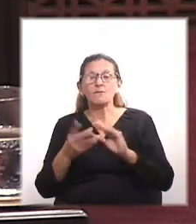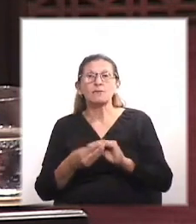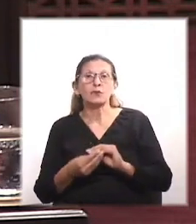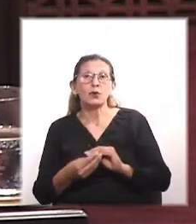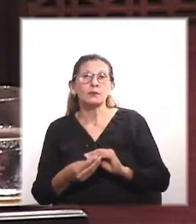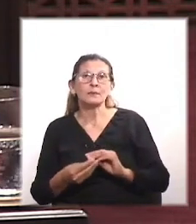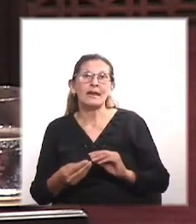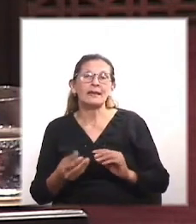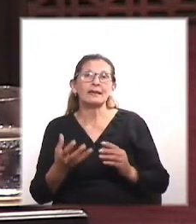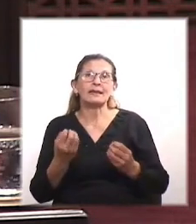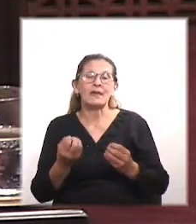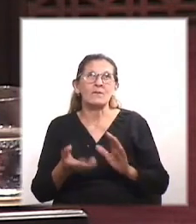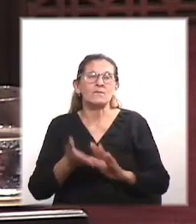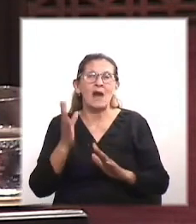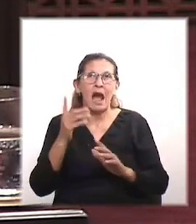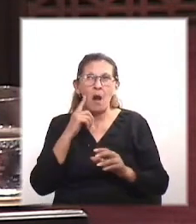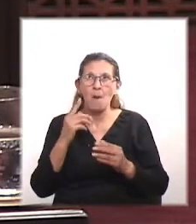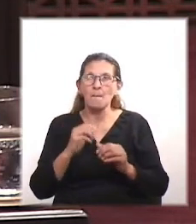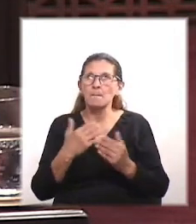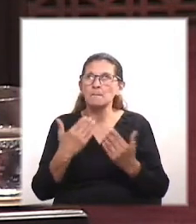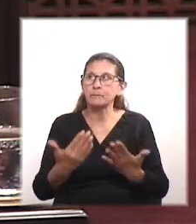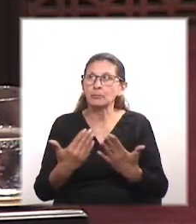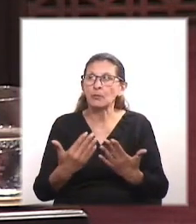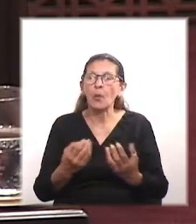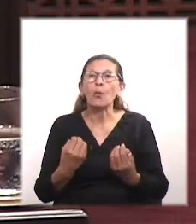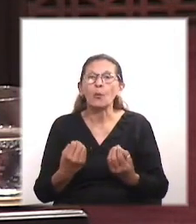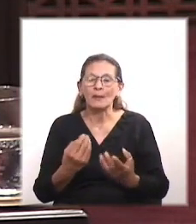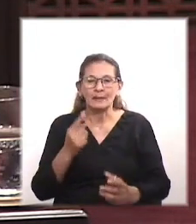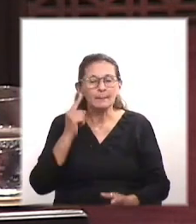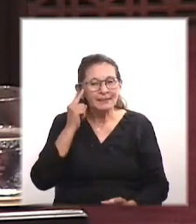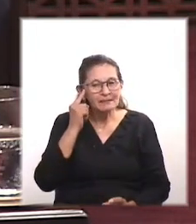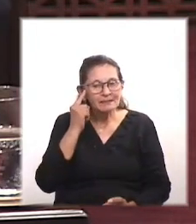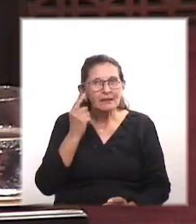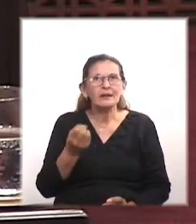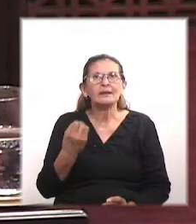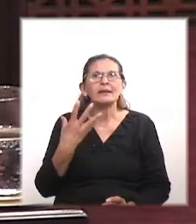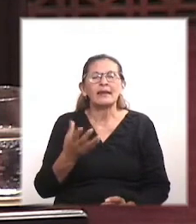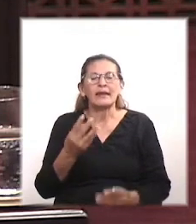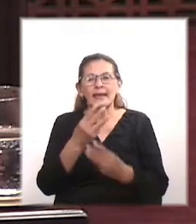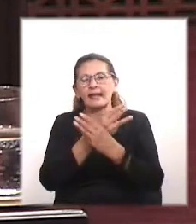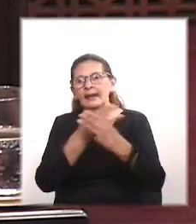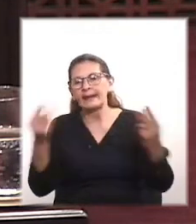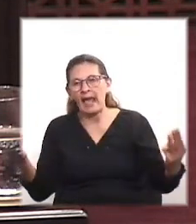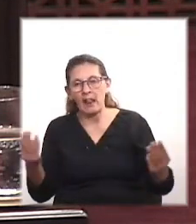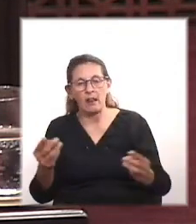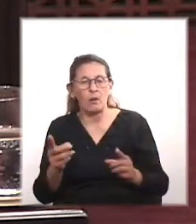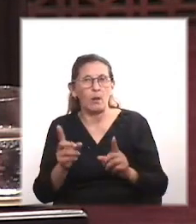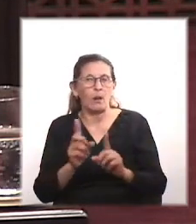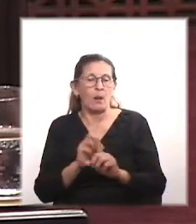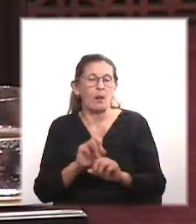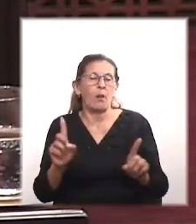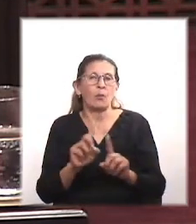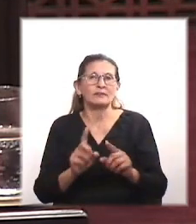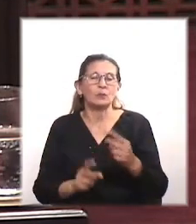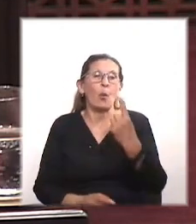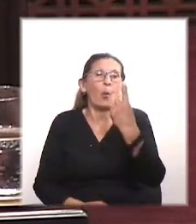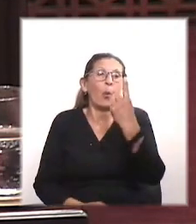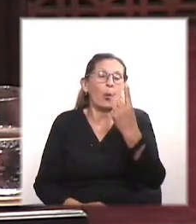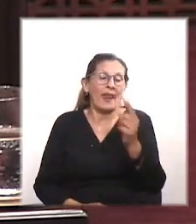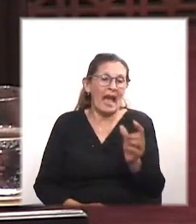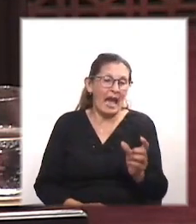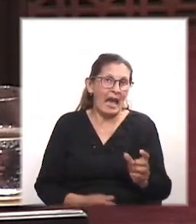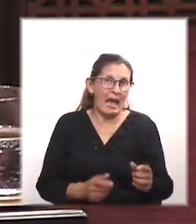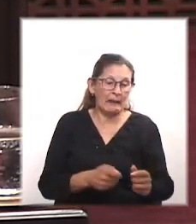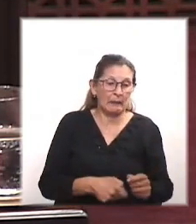se va a expandir, tenemos que tomar en consideración el general. No es una batería